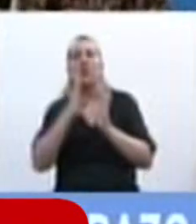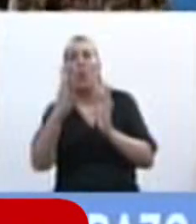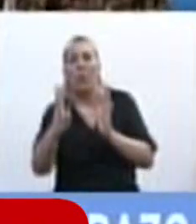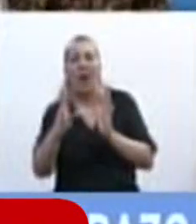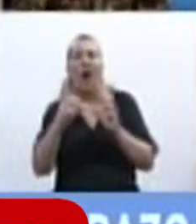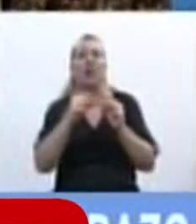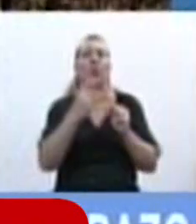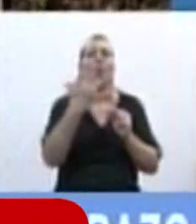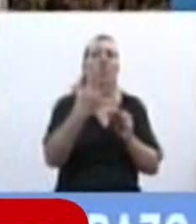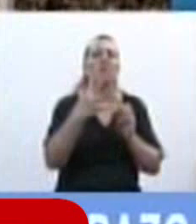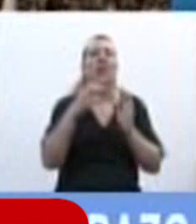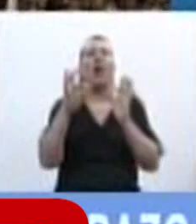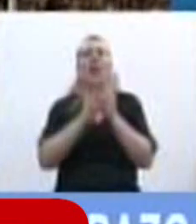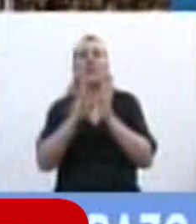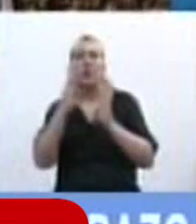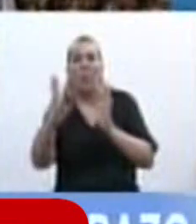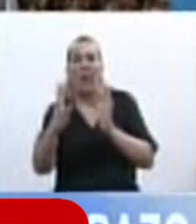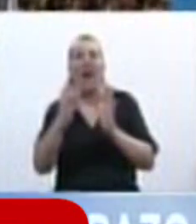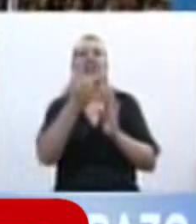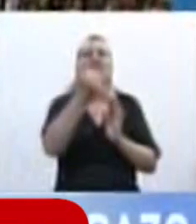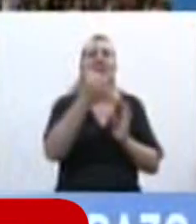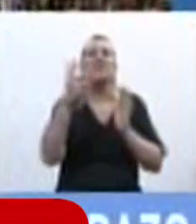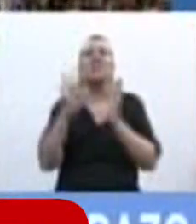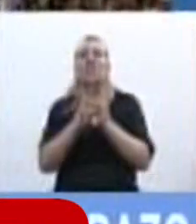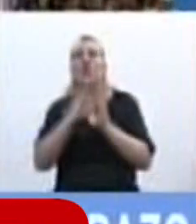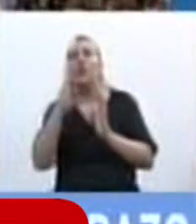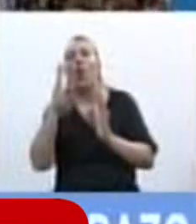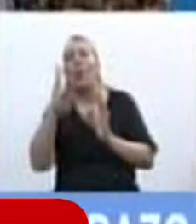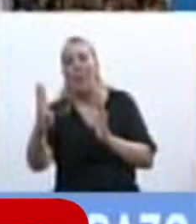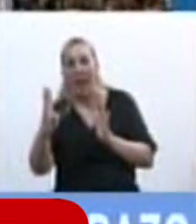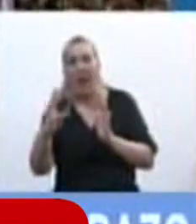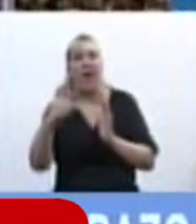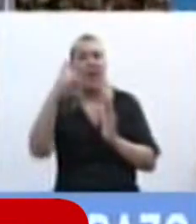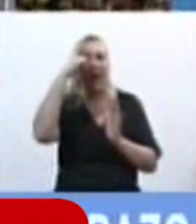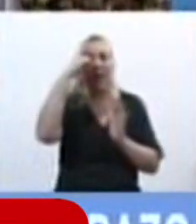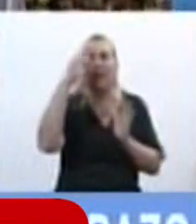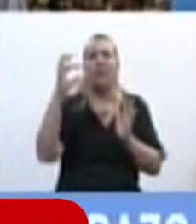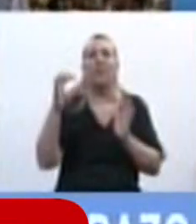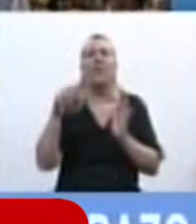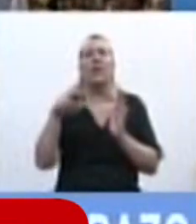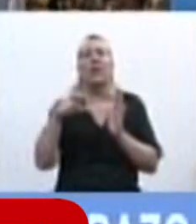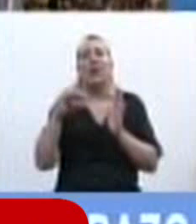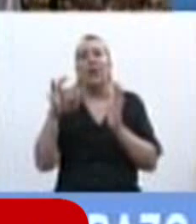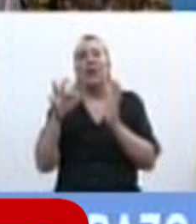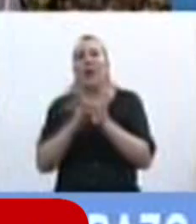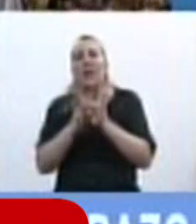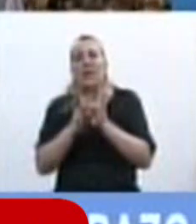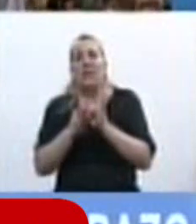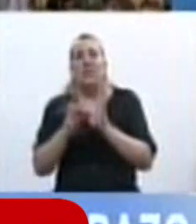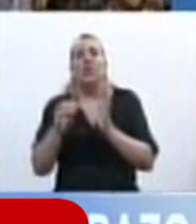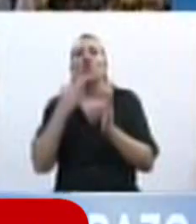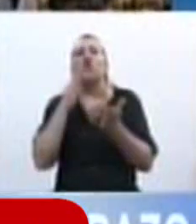5 el inciso D el 6 el inciso B y en el 10 D en lo que hace a